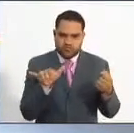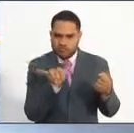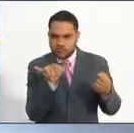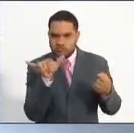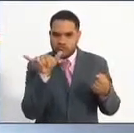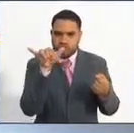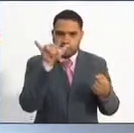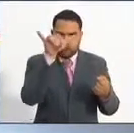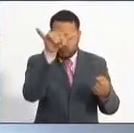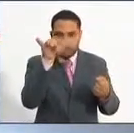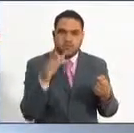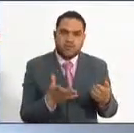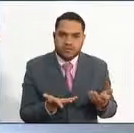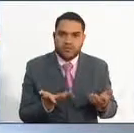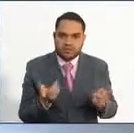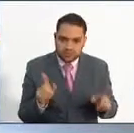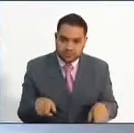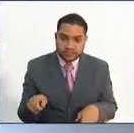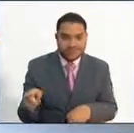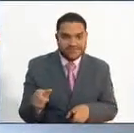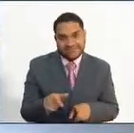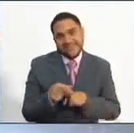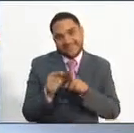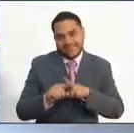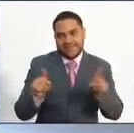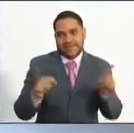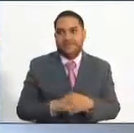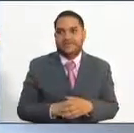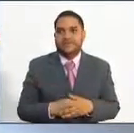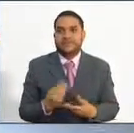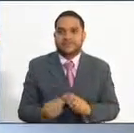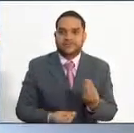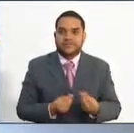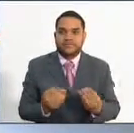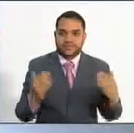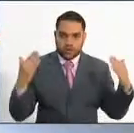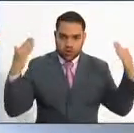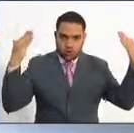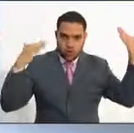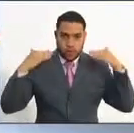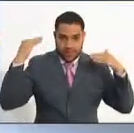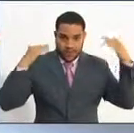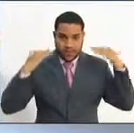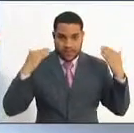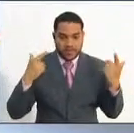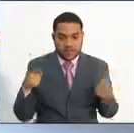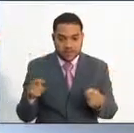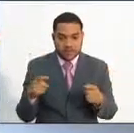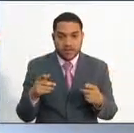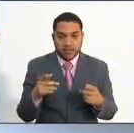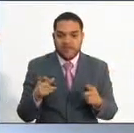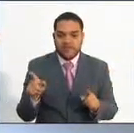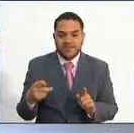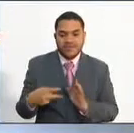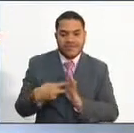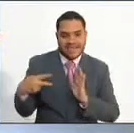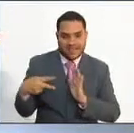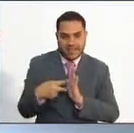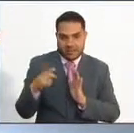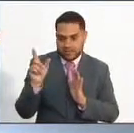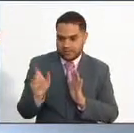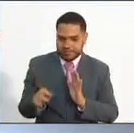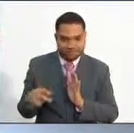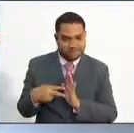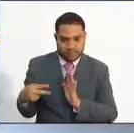ya pues, son empleos ya tan específicos que requerirían, entonces, la definición de unas competencias muy precisas de tipo técnico, que ya así no